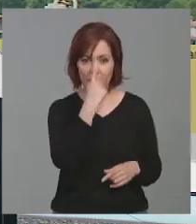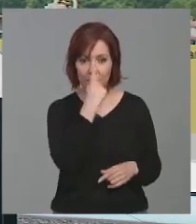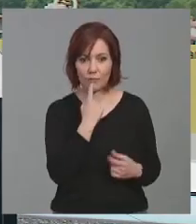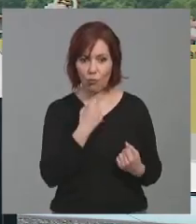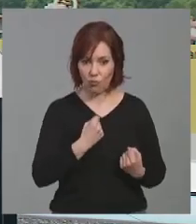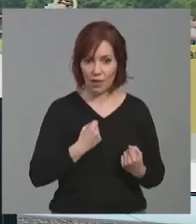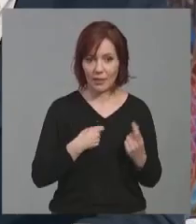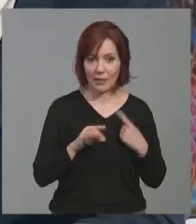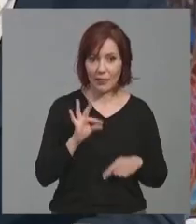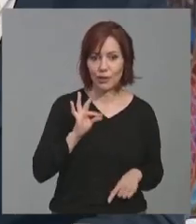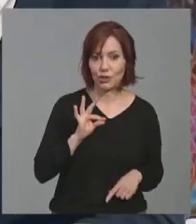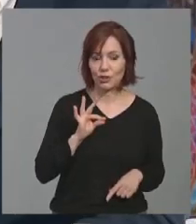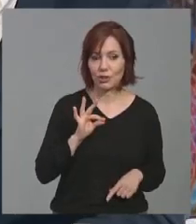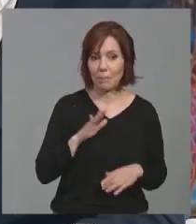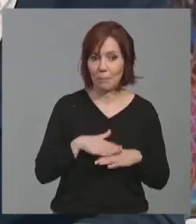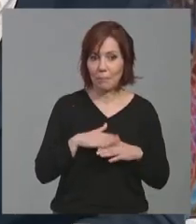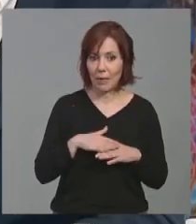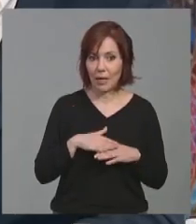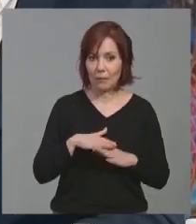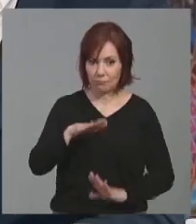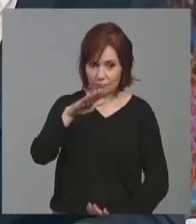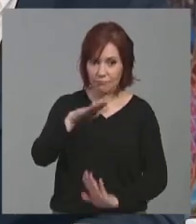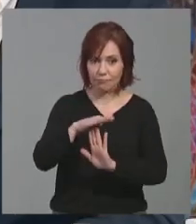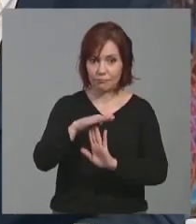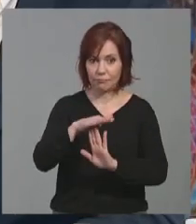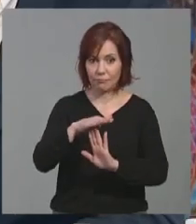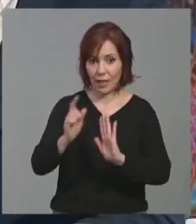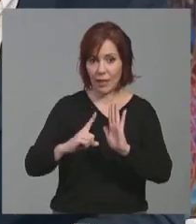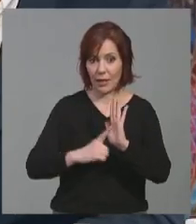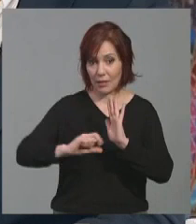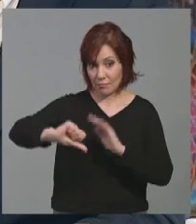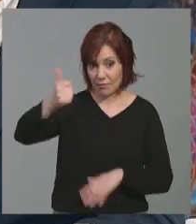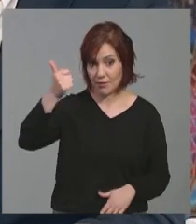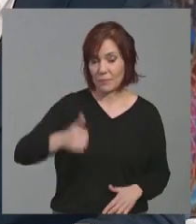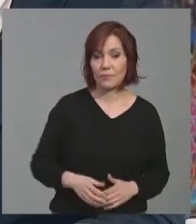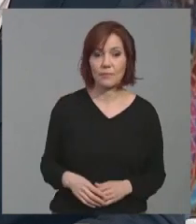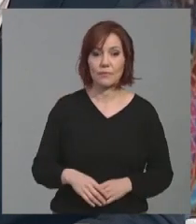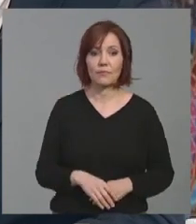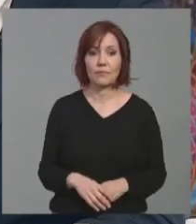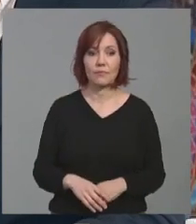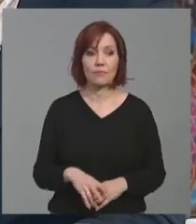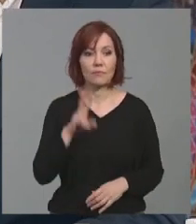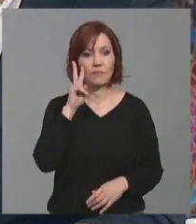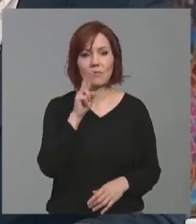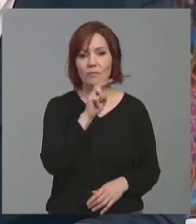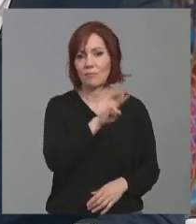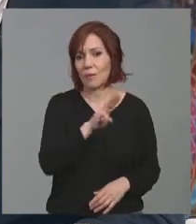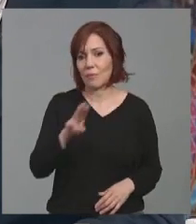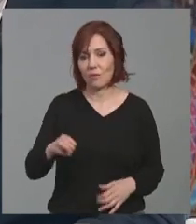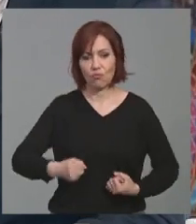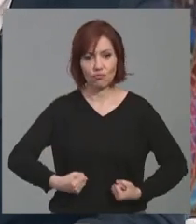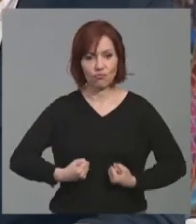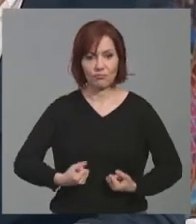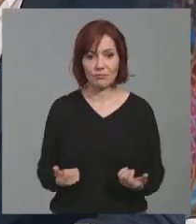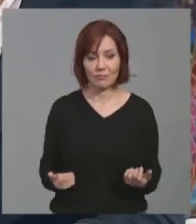decidido, como para impedir que salga adelante esa ley de amnistía. Bueno, yo veo un Partido Popular fuerte, bien liderado por